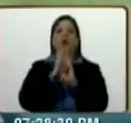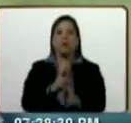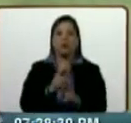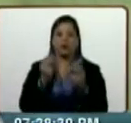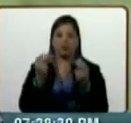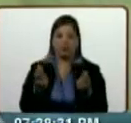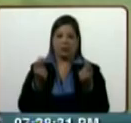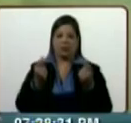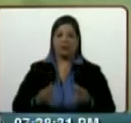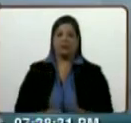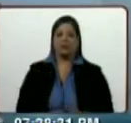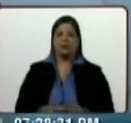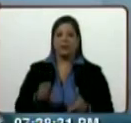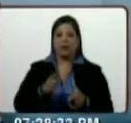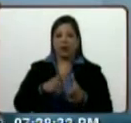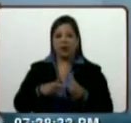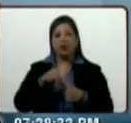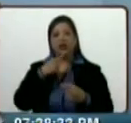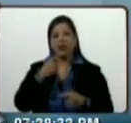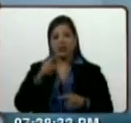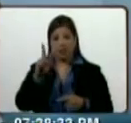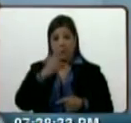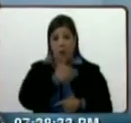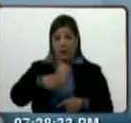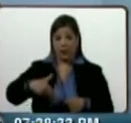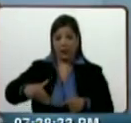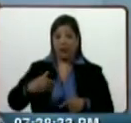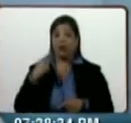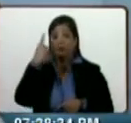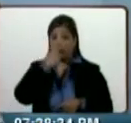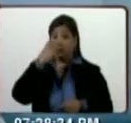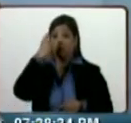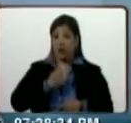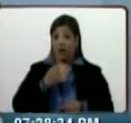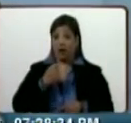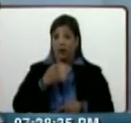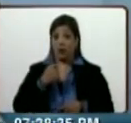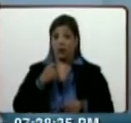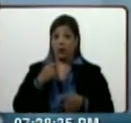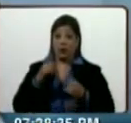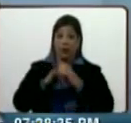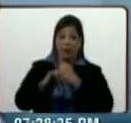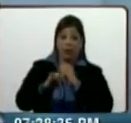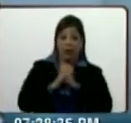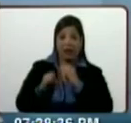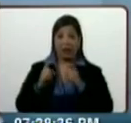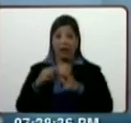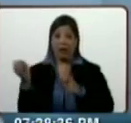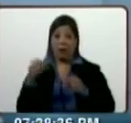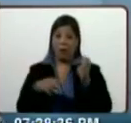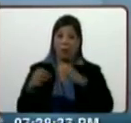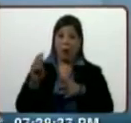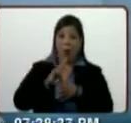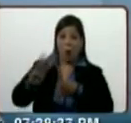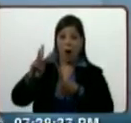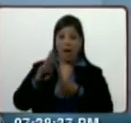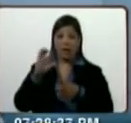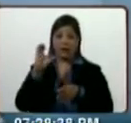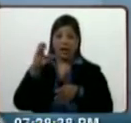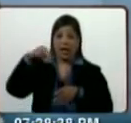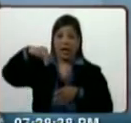Vicepresidente, frente a esto que parece ser algo orquestado y muy serio, el tema de las cuentas, el tema de los ataques a la página del CNE,